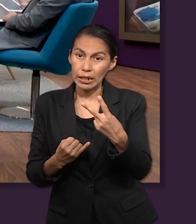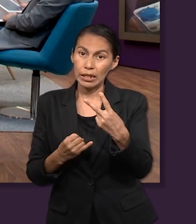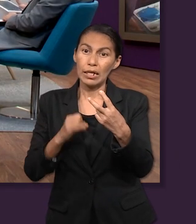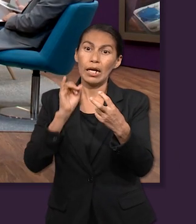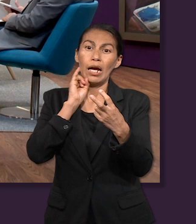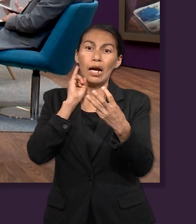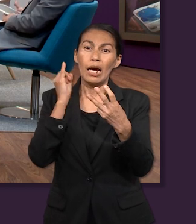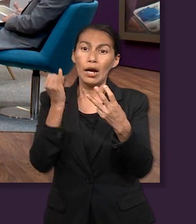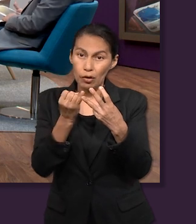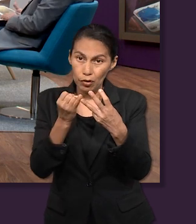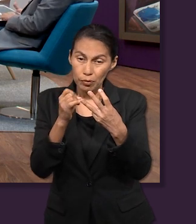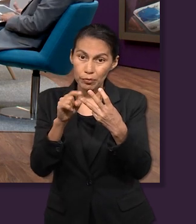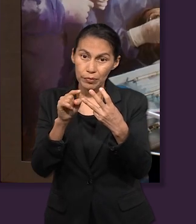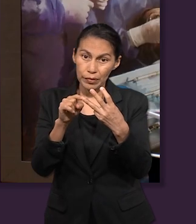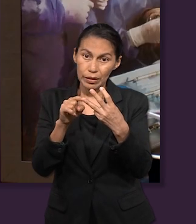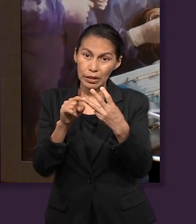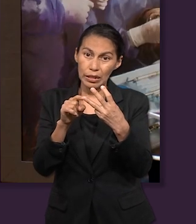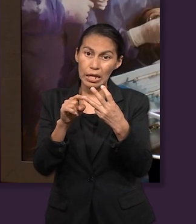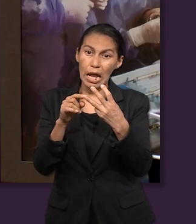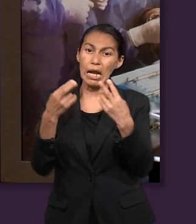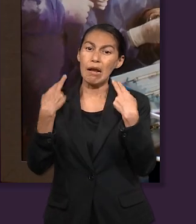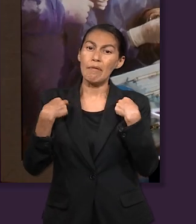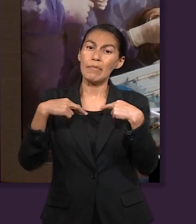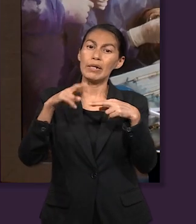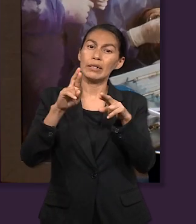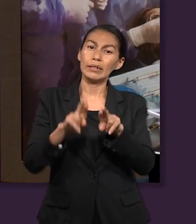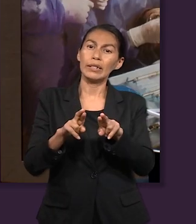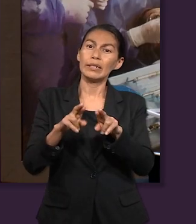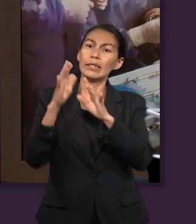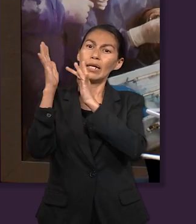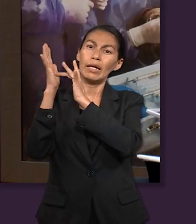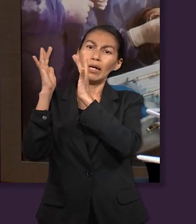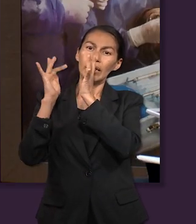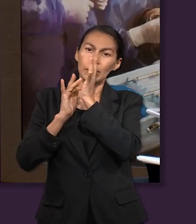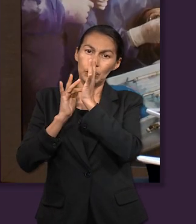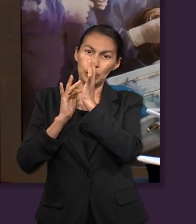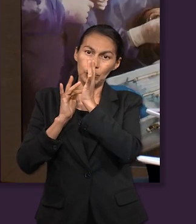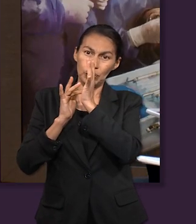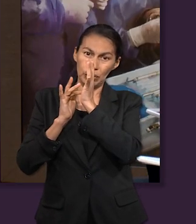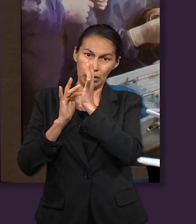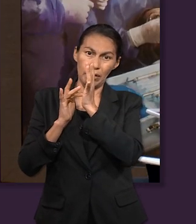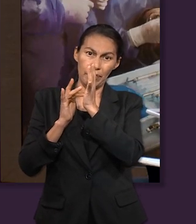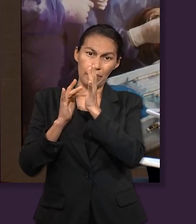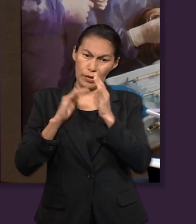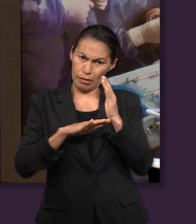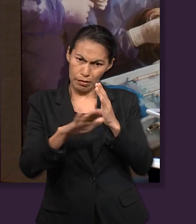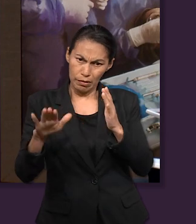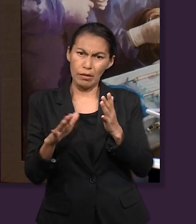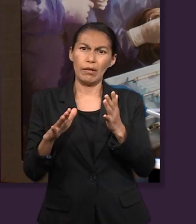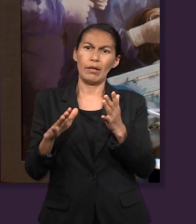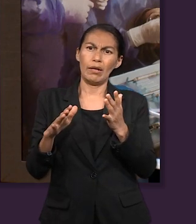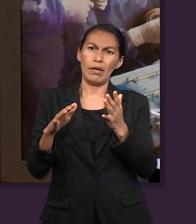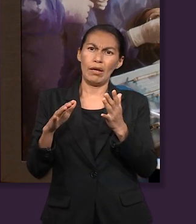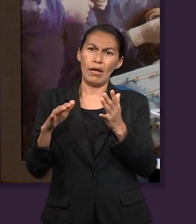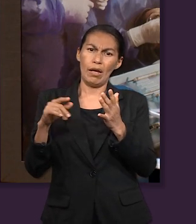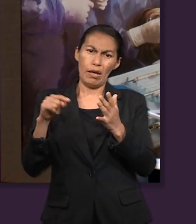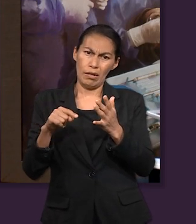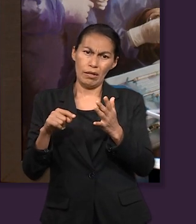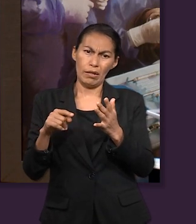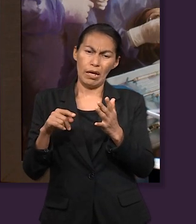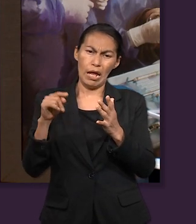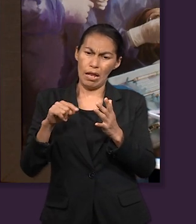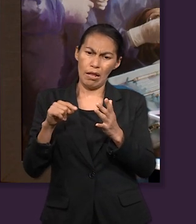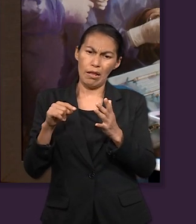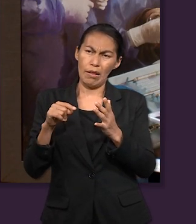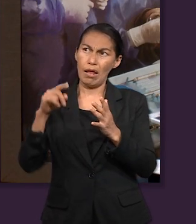él representando al soberano del universo podía proferir esa bendición. Al soberano de la tierra, ¿verdad? Al